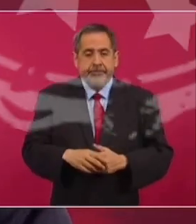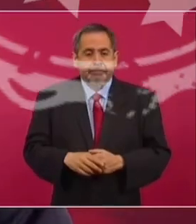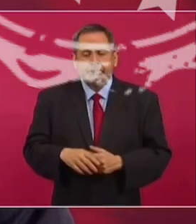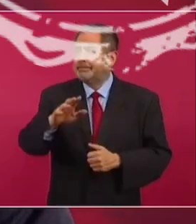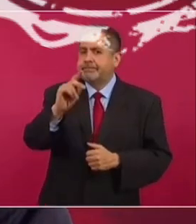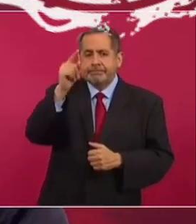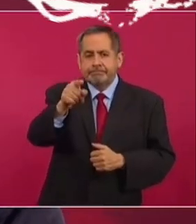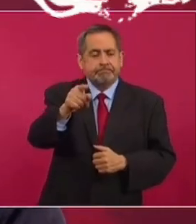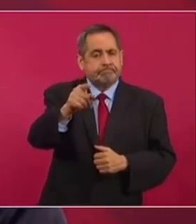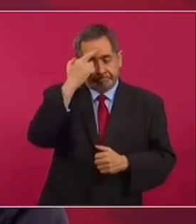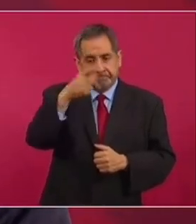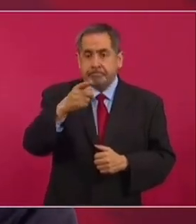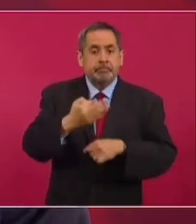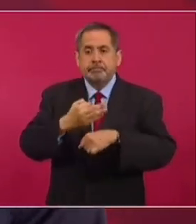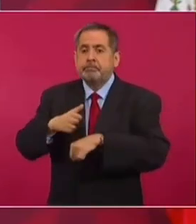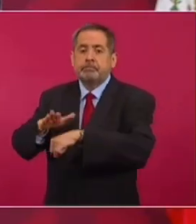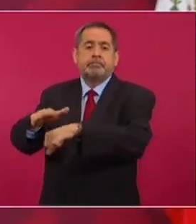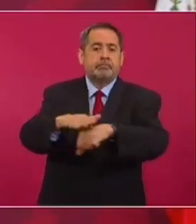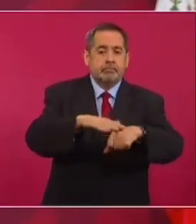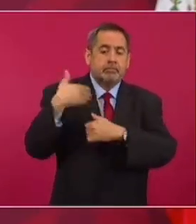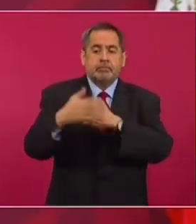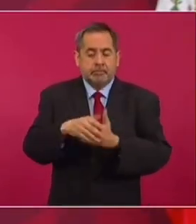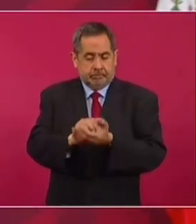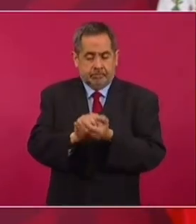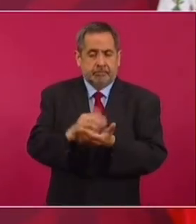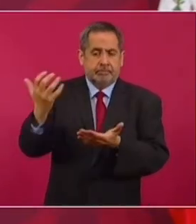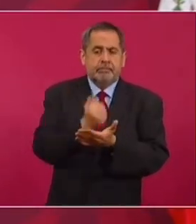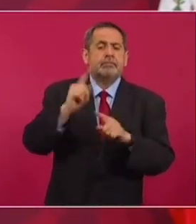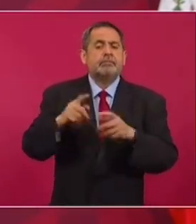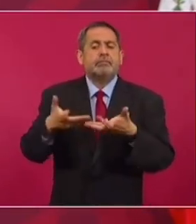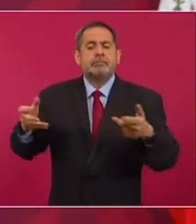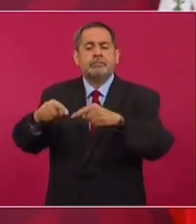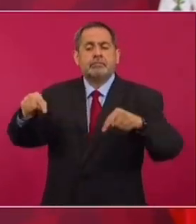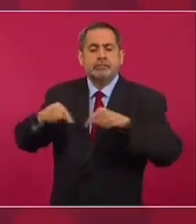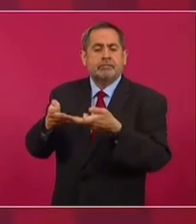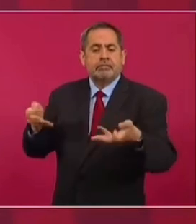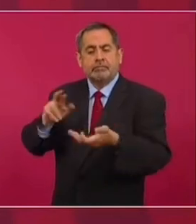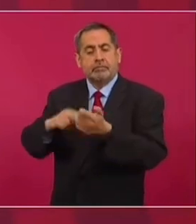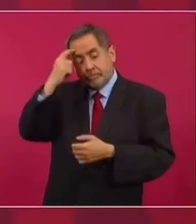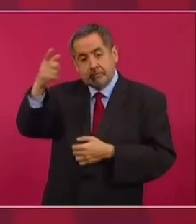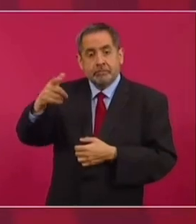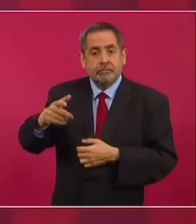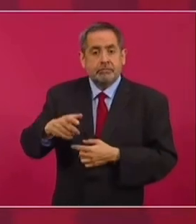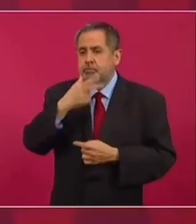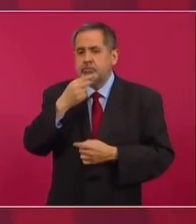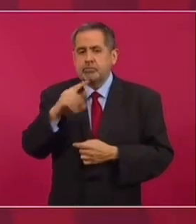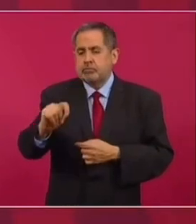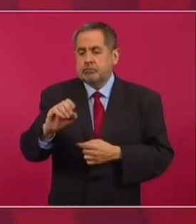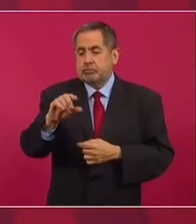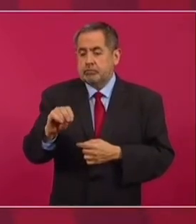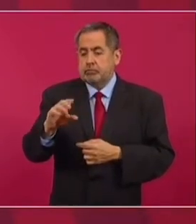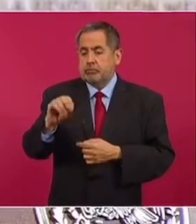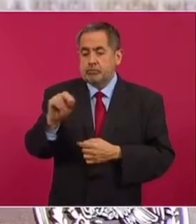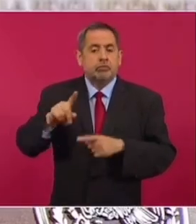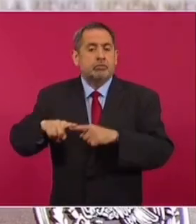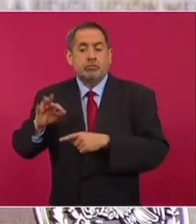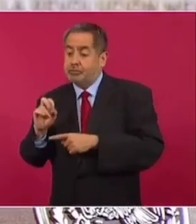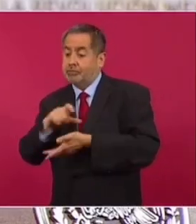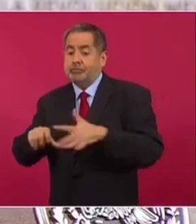Por cierto, aprovecho para convocar a las rifas de los terrenos de lo que era el rancho del finado Toledo Corro, que lo compraron también en Fonatur,